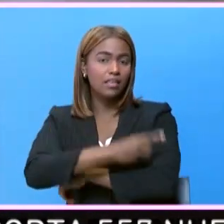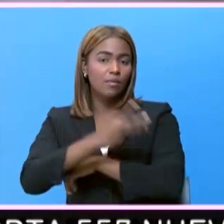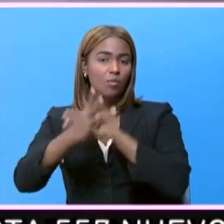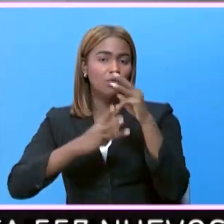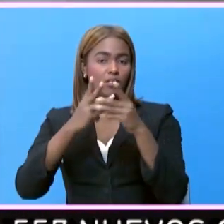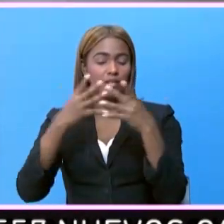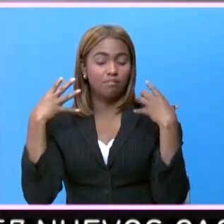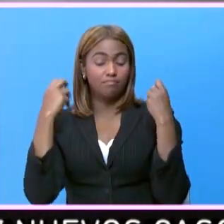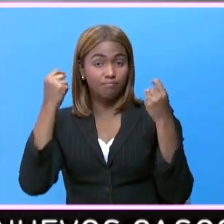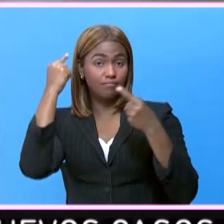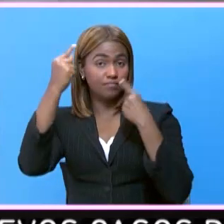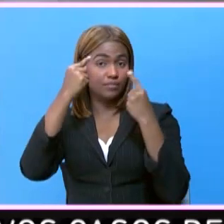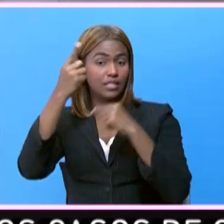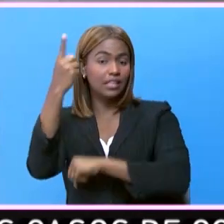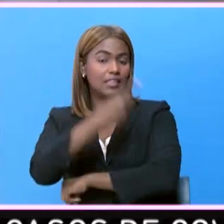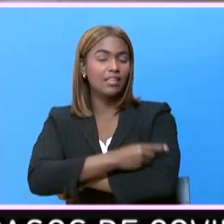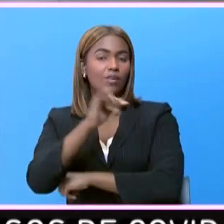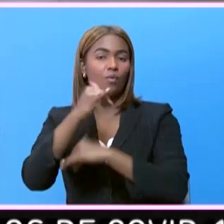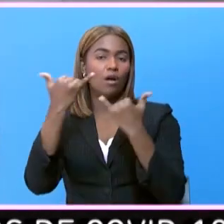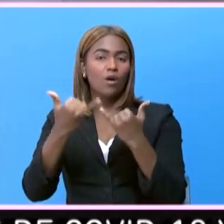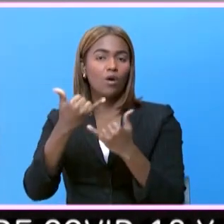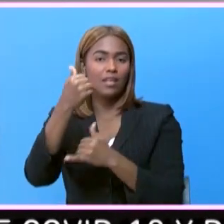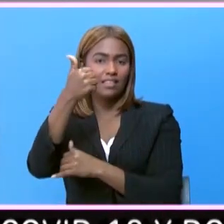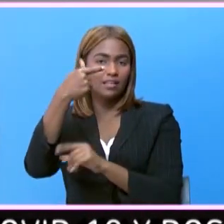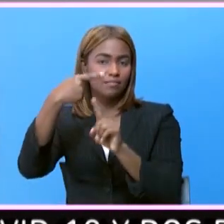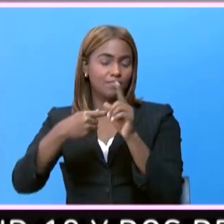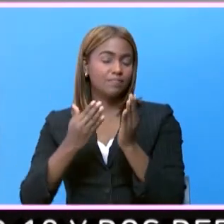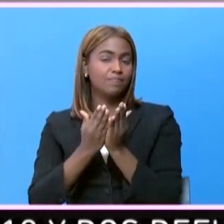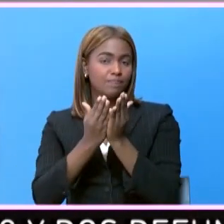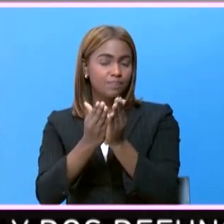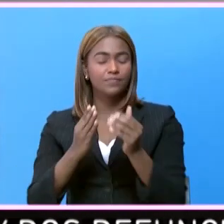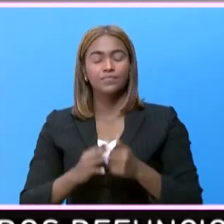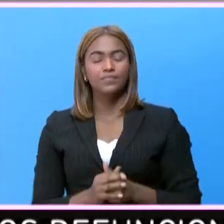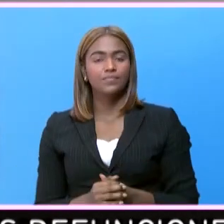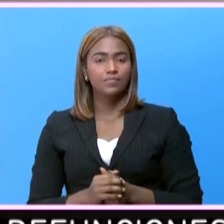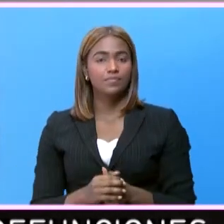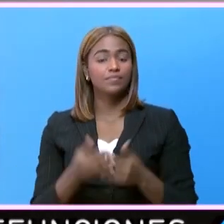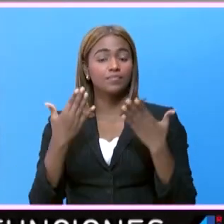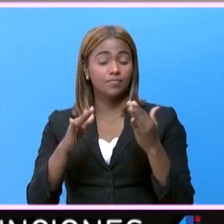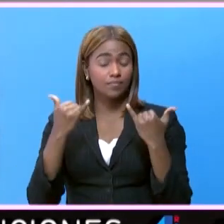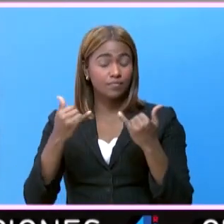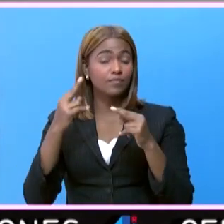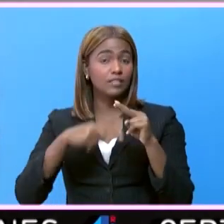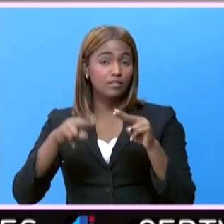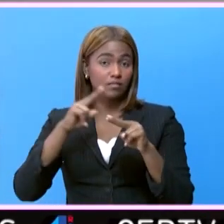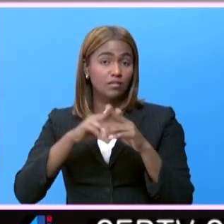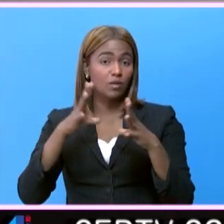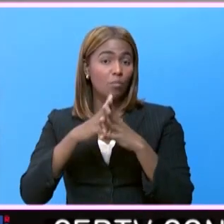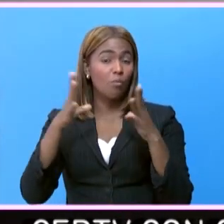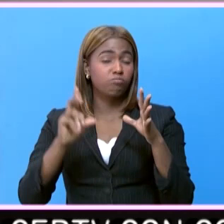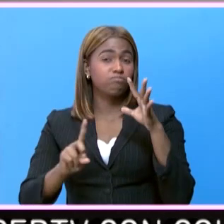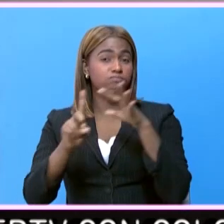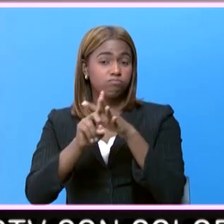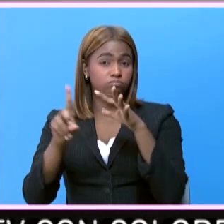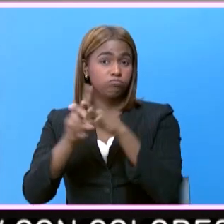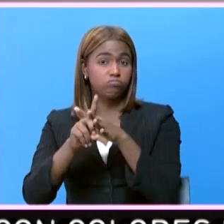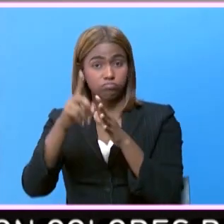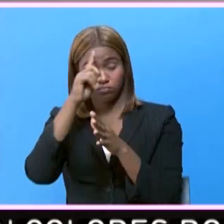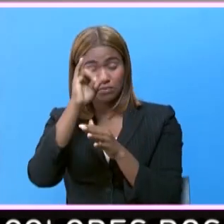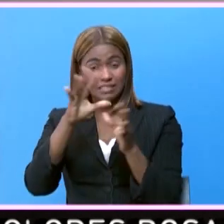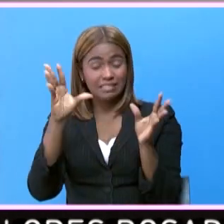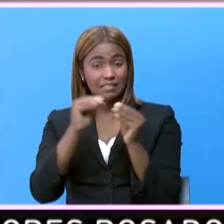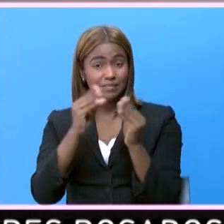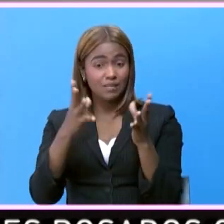Mundial de la Salud Mental, un día como hoy, 10 de octubre. Ha aumentado la incidencia de